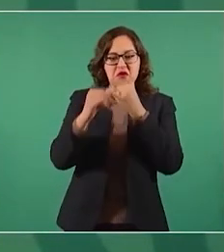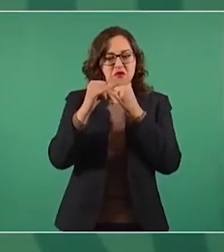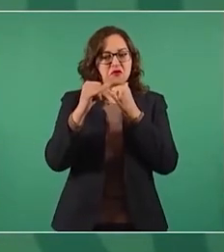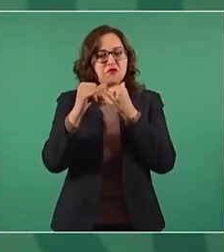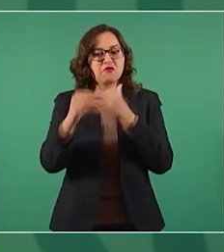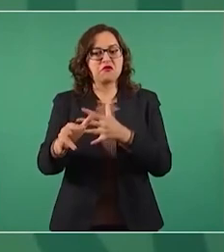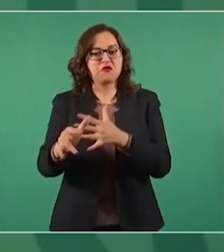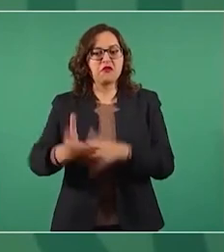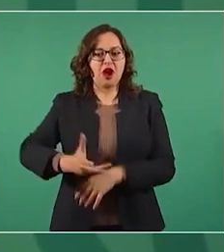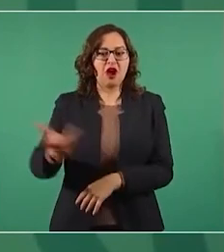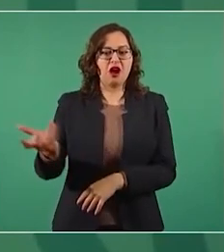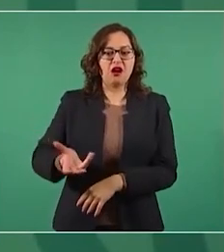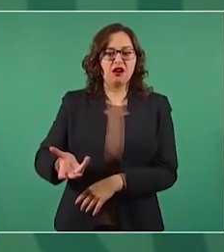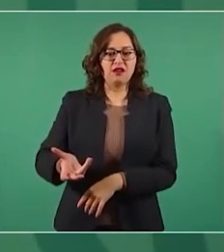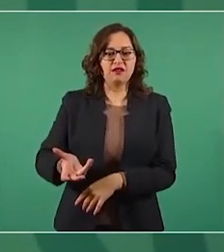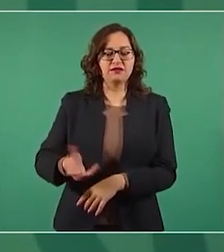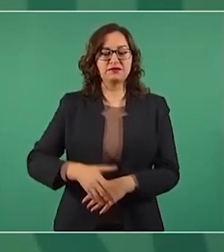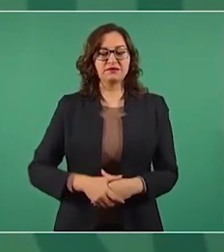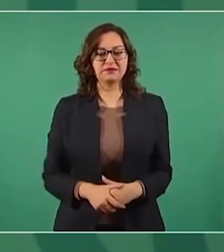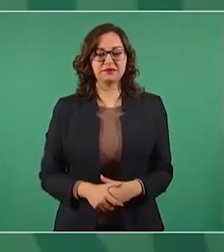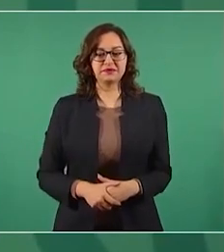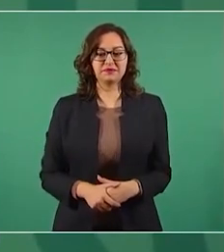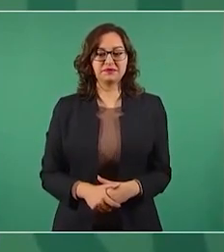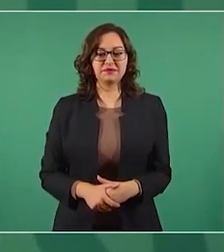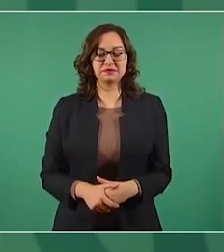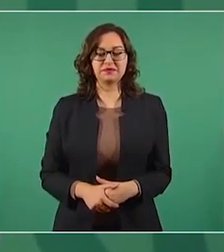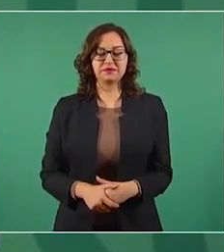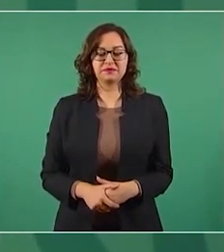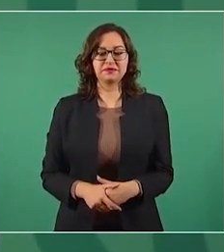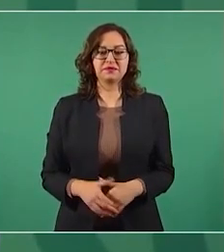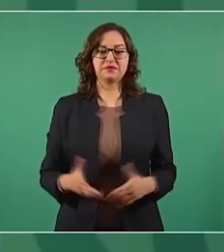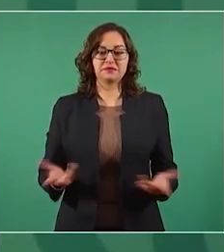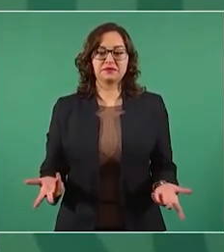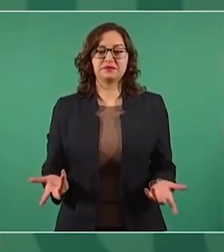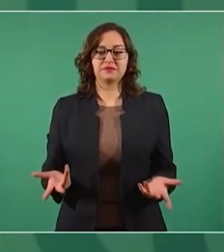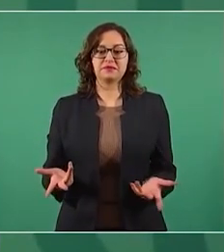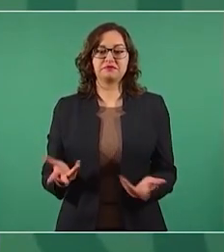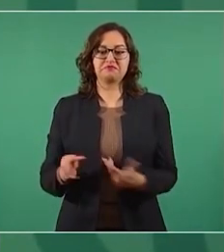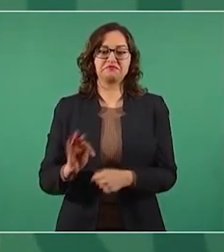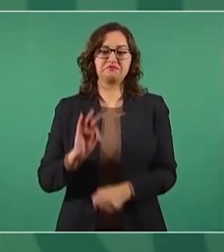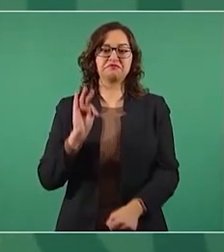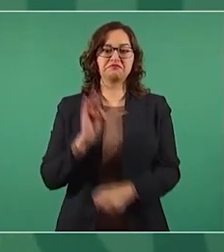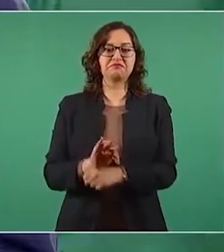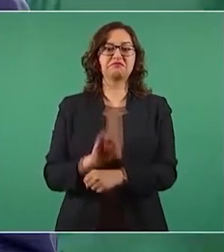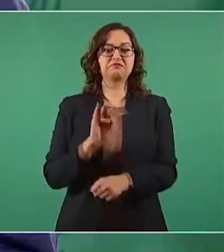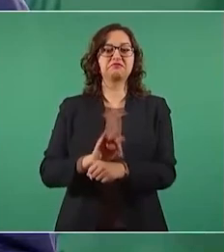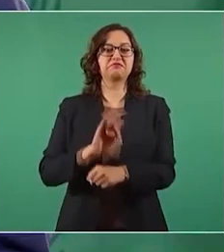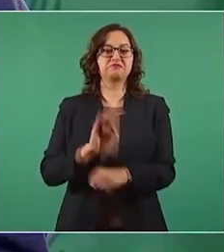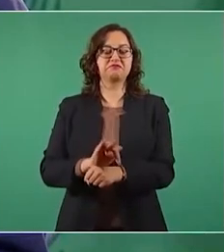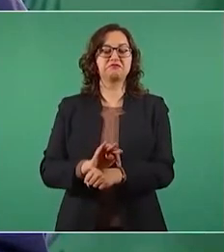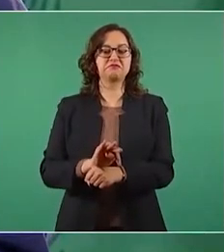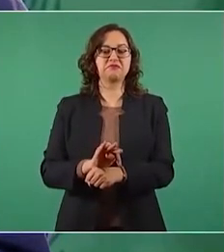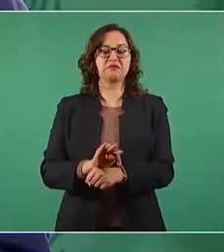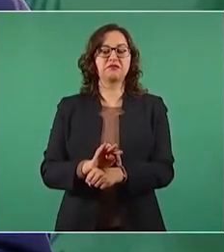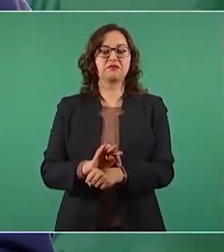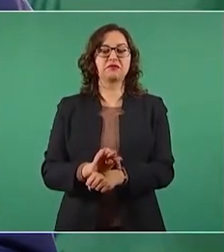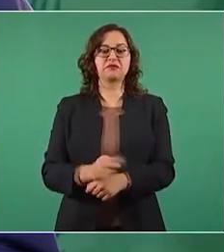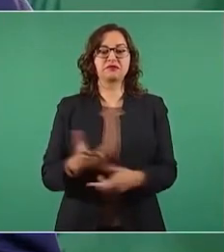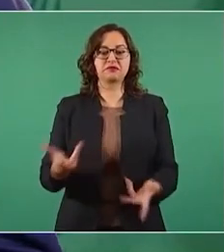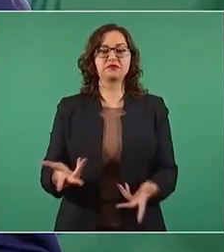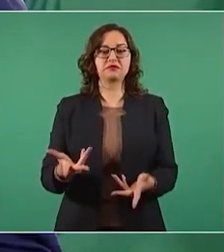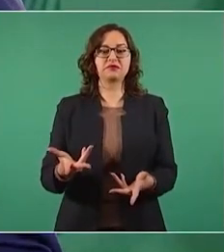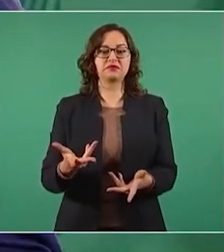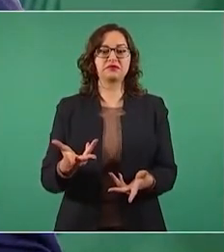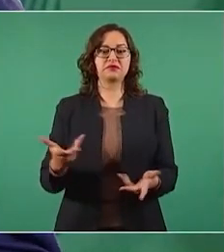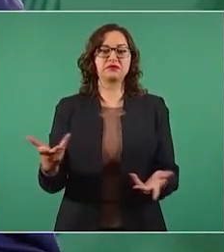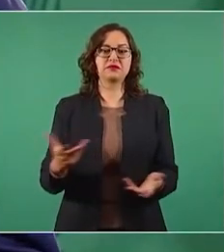y encabeza el fraude y se consuma el fraude